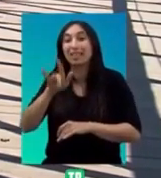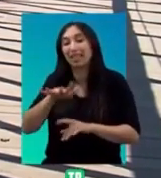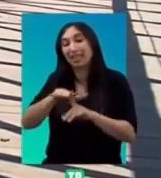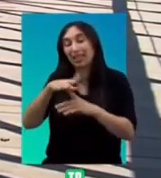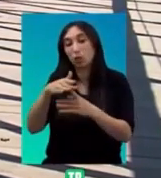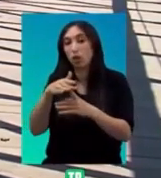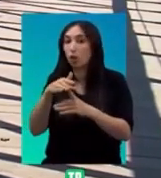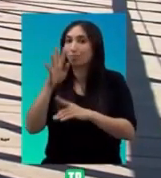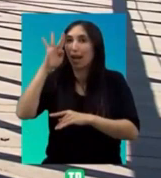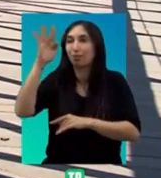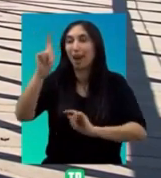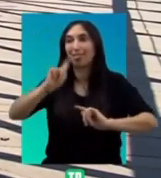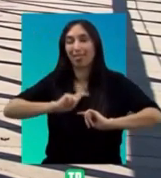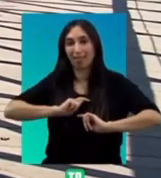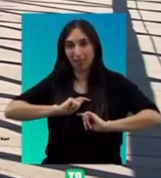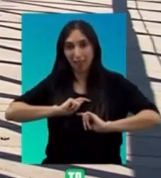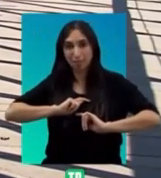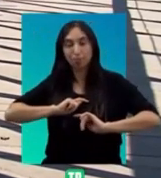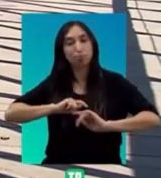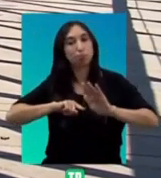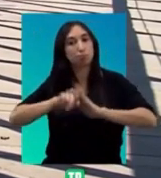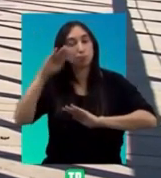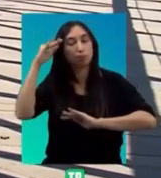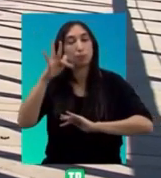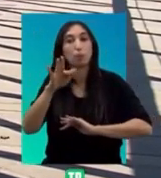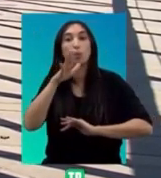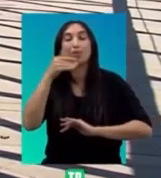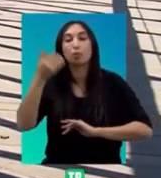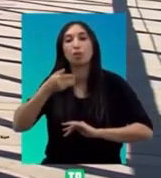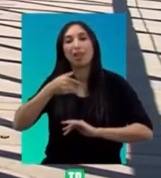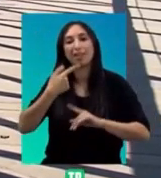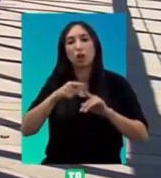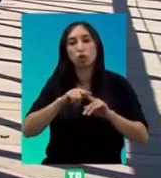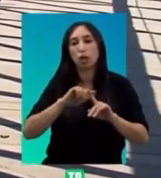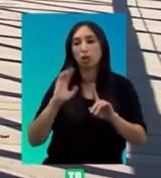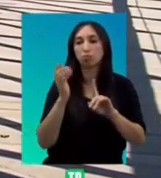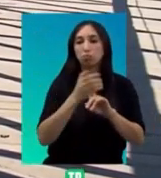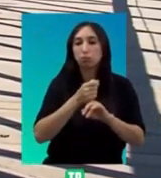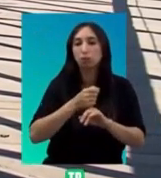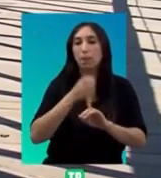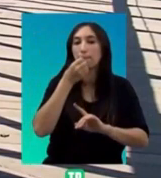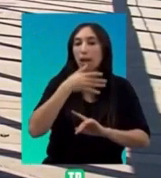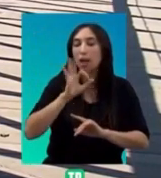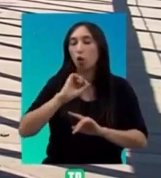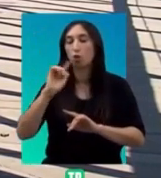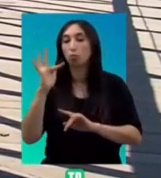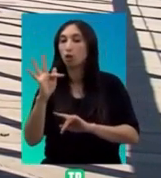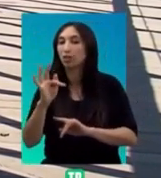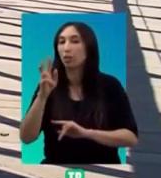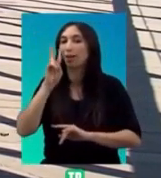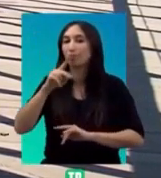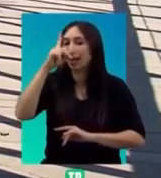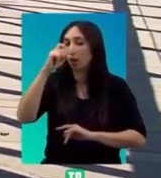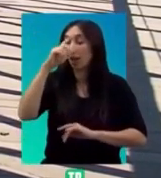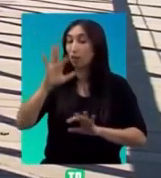vemos situaciones esperanzadoras... ...por eso es clave recordar lo que funciona o ha funcionado... ...o lo que salió bien... ...y afortunadamente en el medio ambiente...